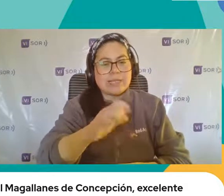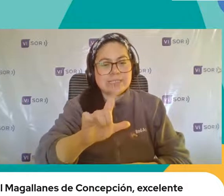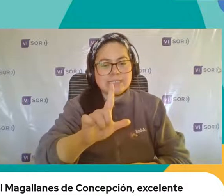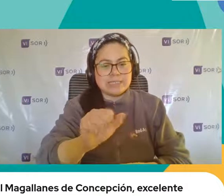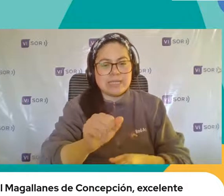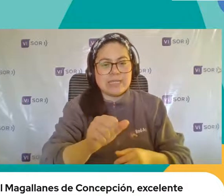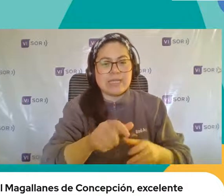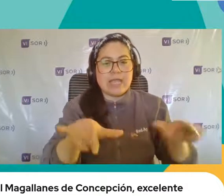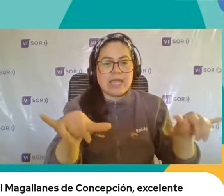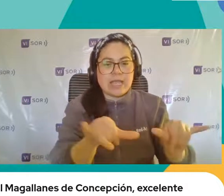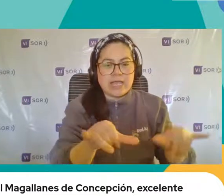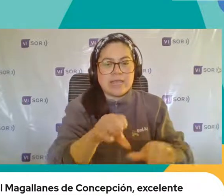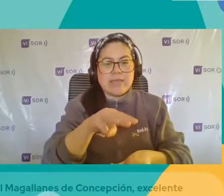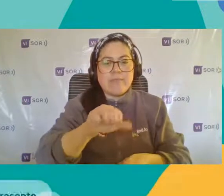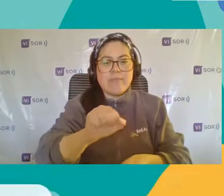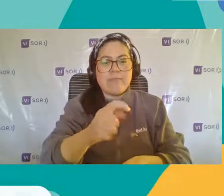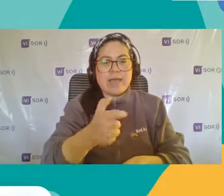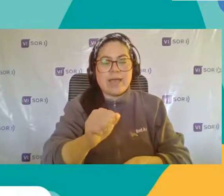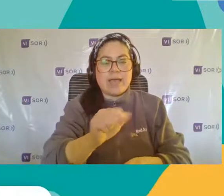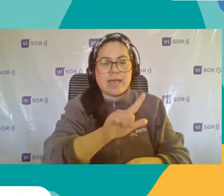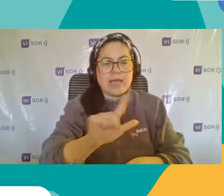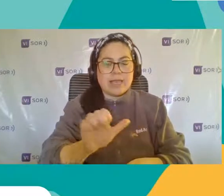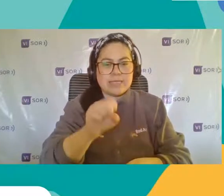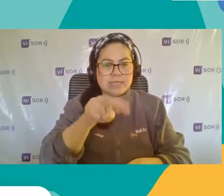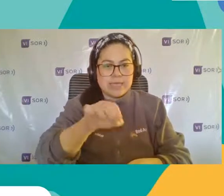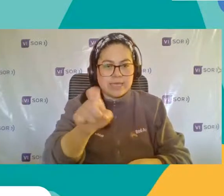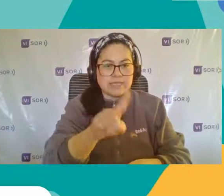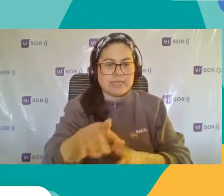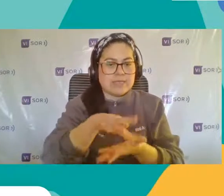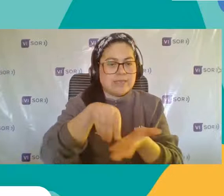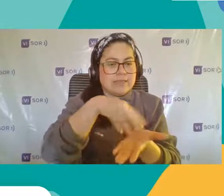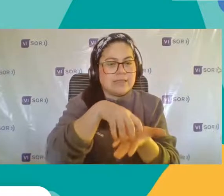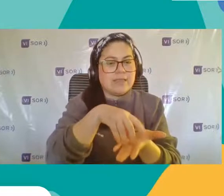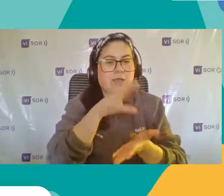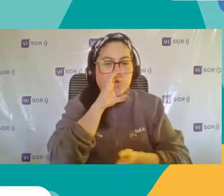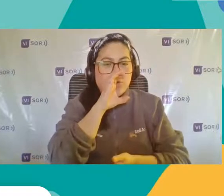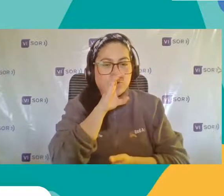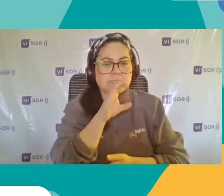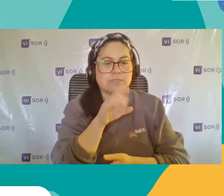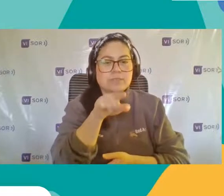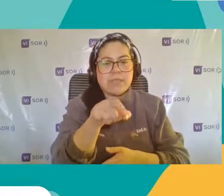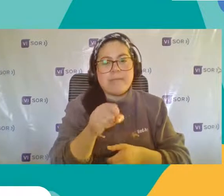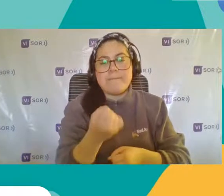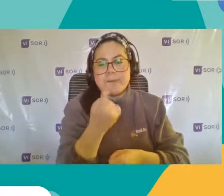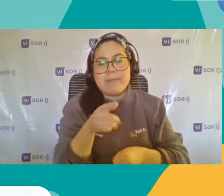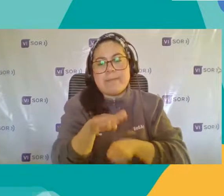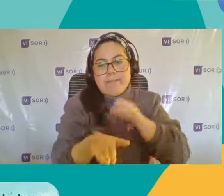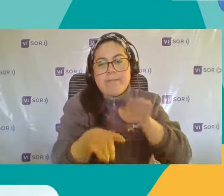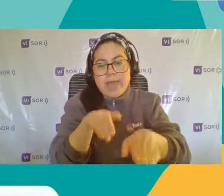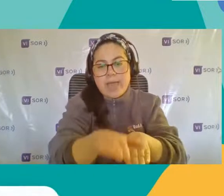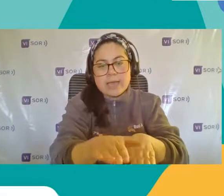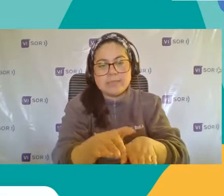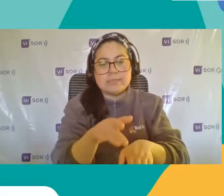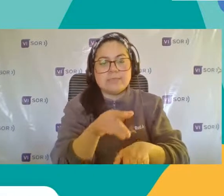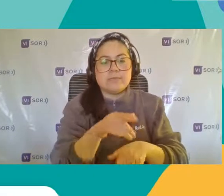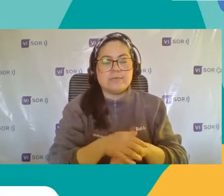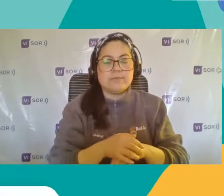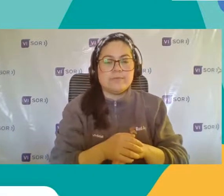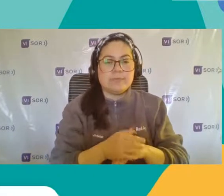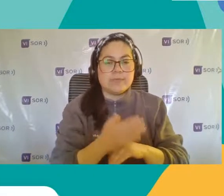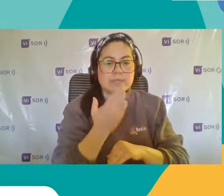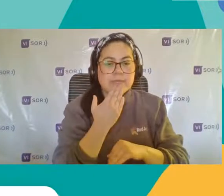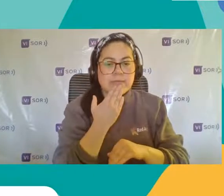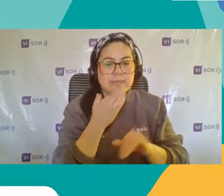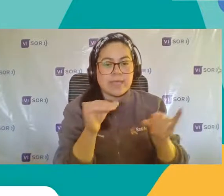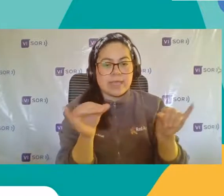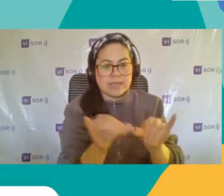Infantil Magallanes Desde Concepción Excelente temática Mis primeros pasitos También presentes Nos dice Genito Salinas Jardín